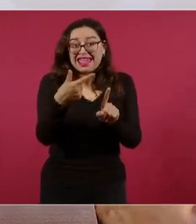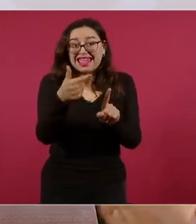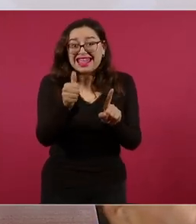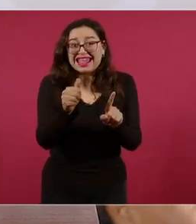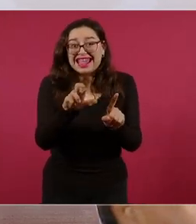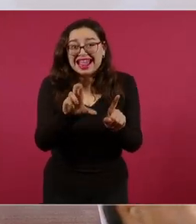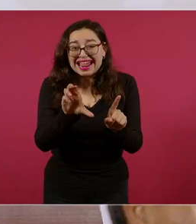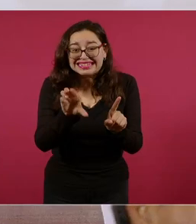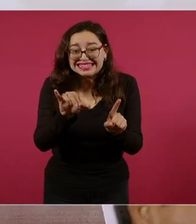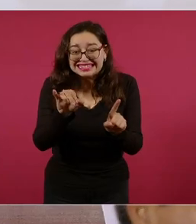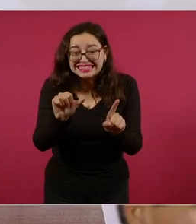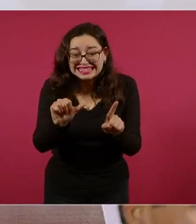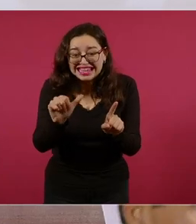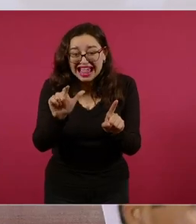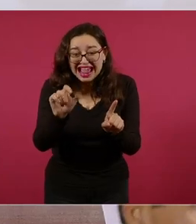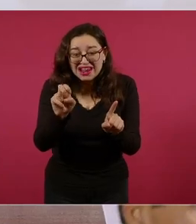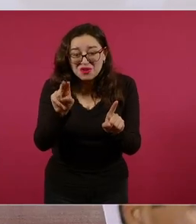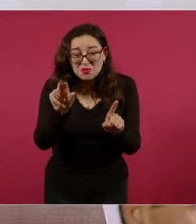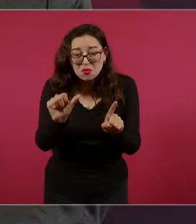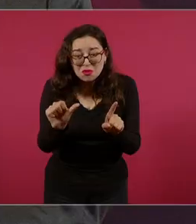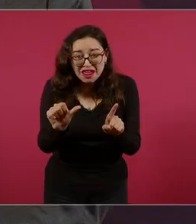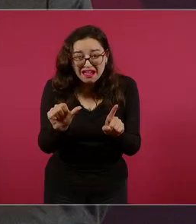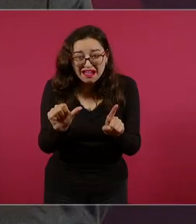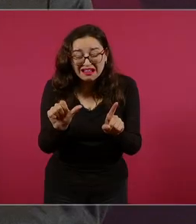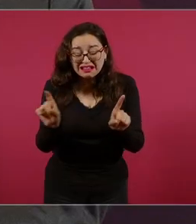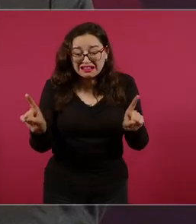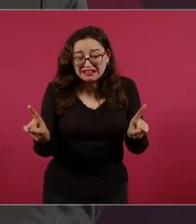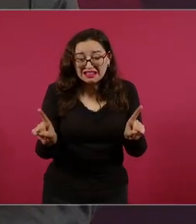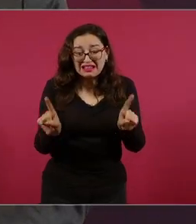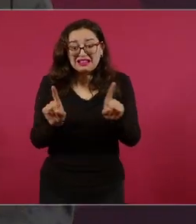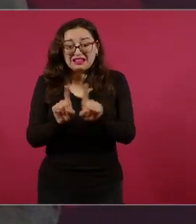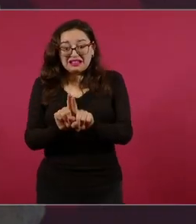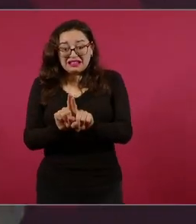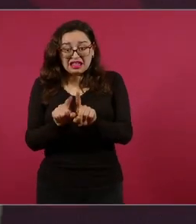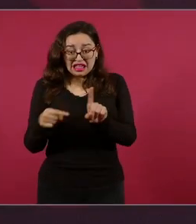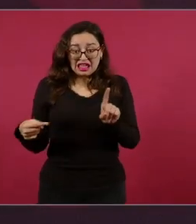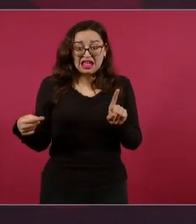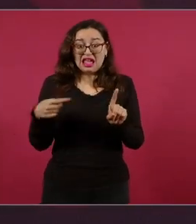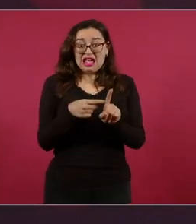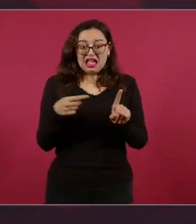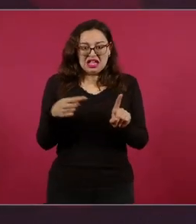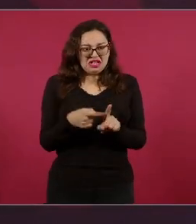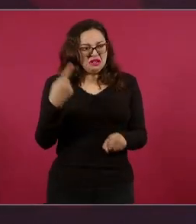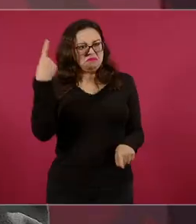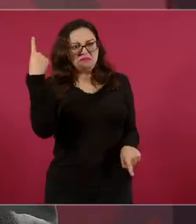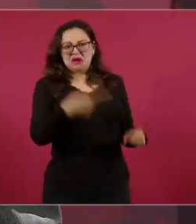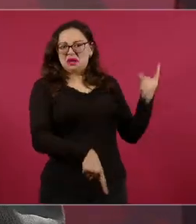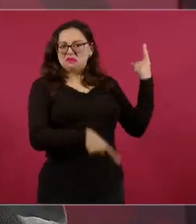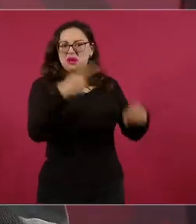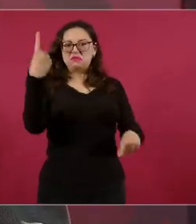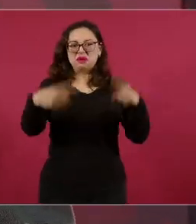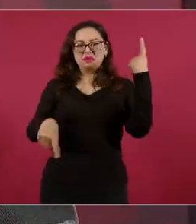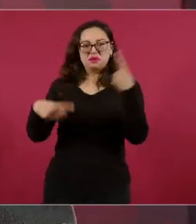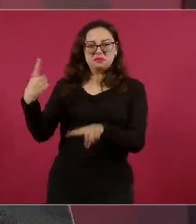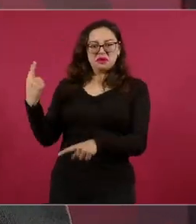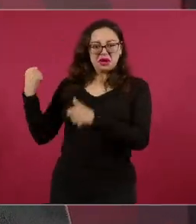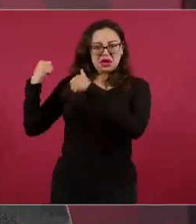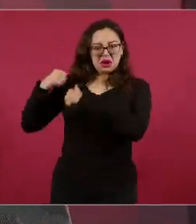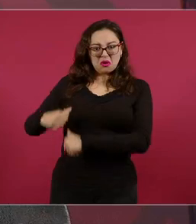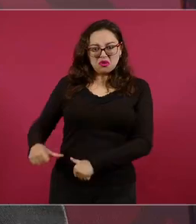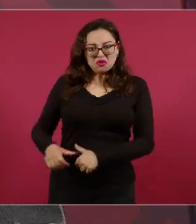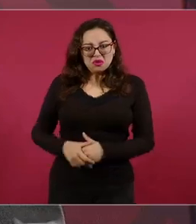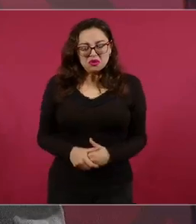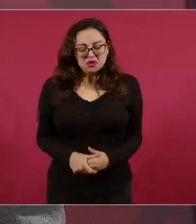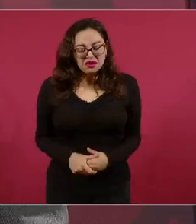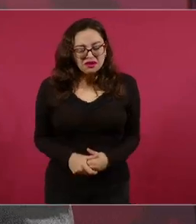que mandaba más que otros. Acabo de escribir en